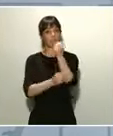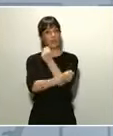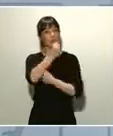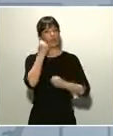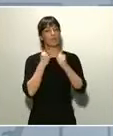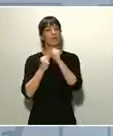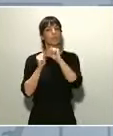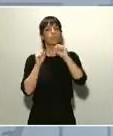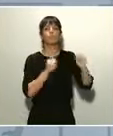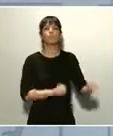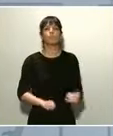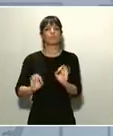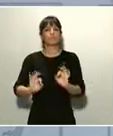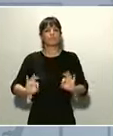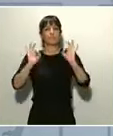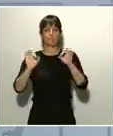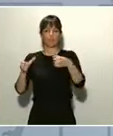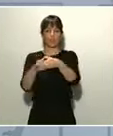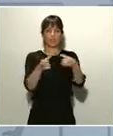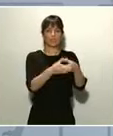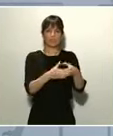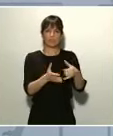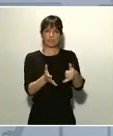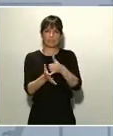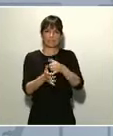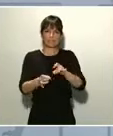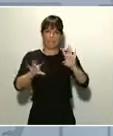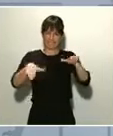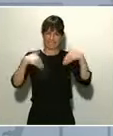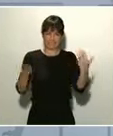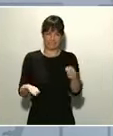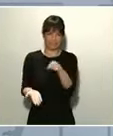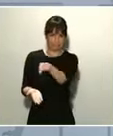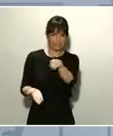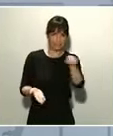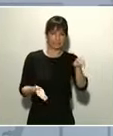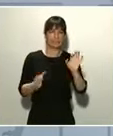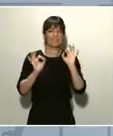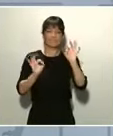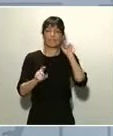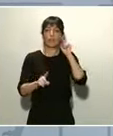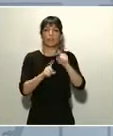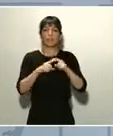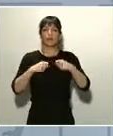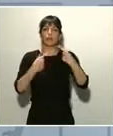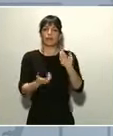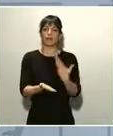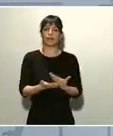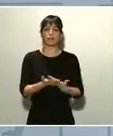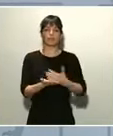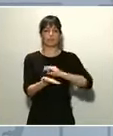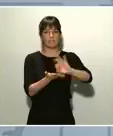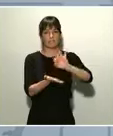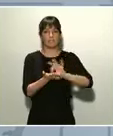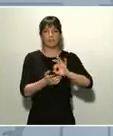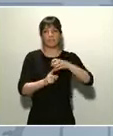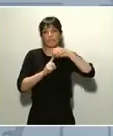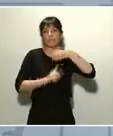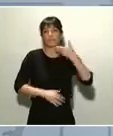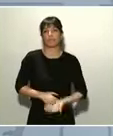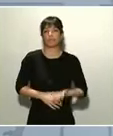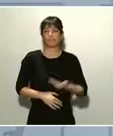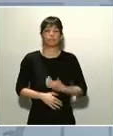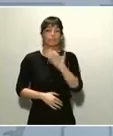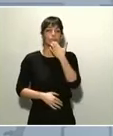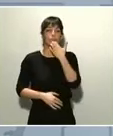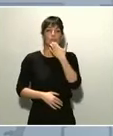especial a los colectivos que son más vulnerables, especialmente para garantizar servicios tan esenciales como los suministros de